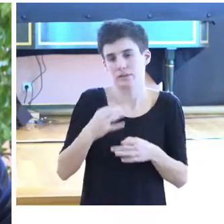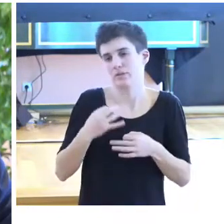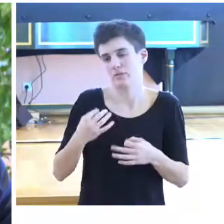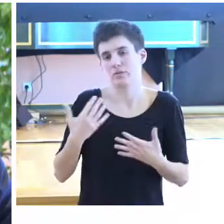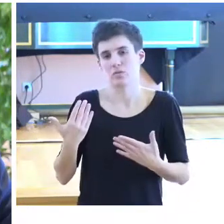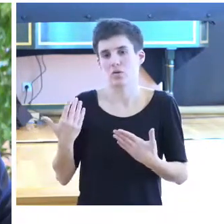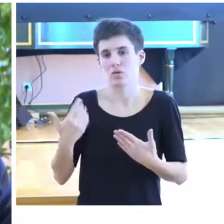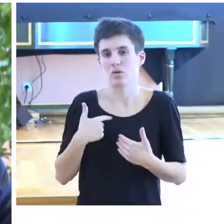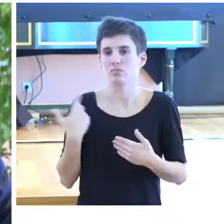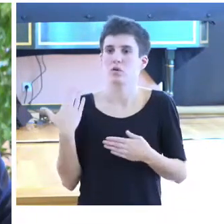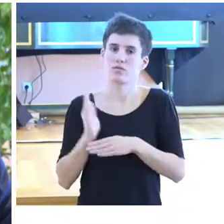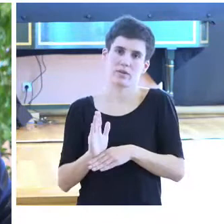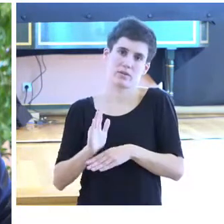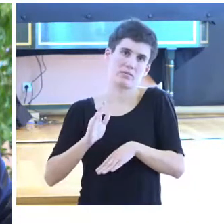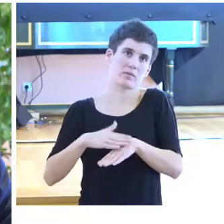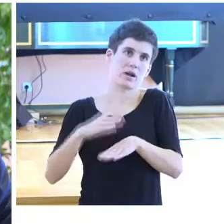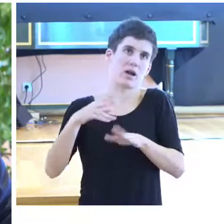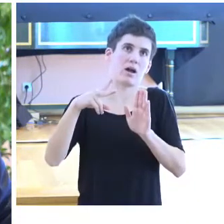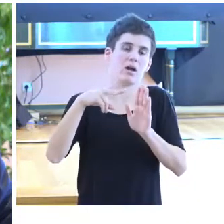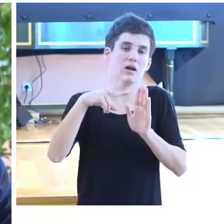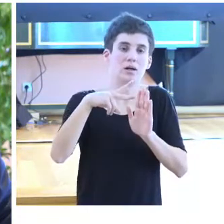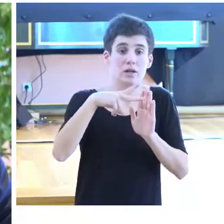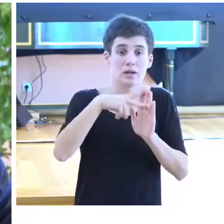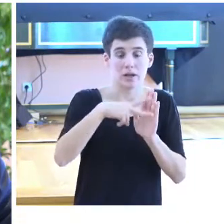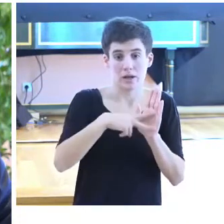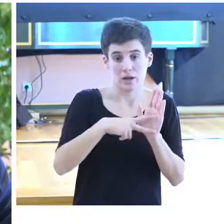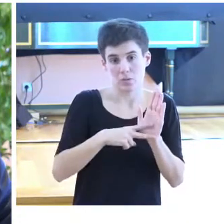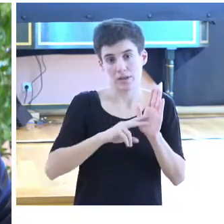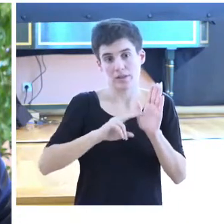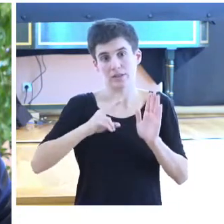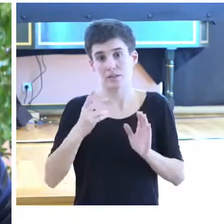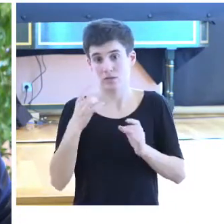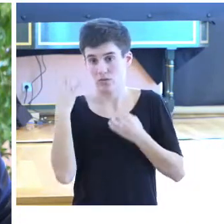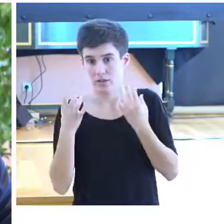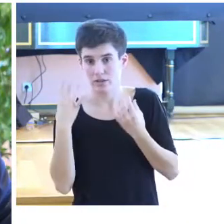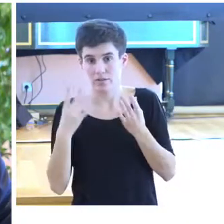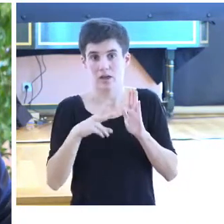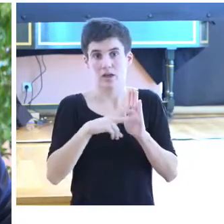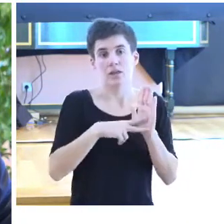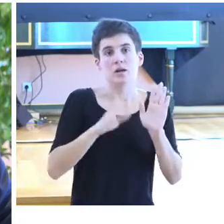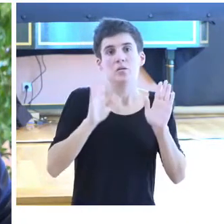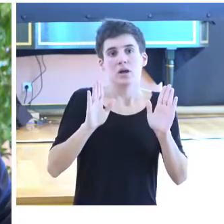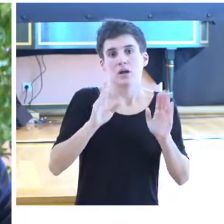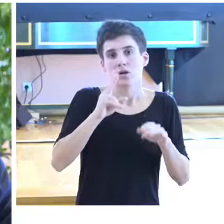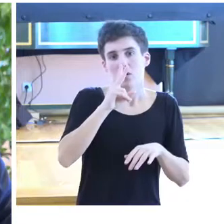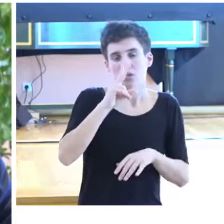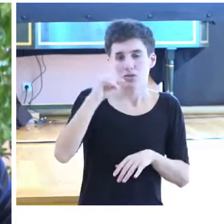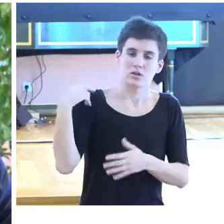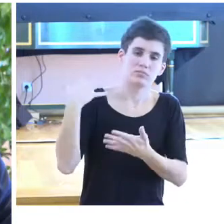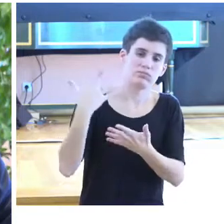reglamentar la segunda actividad, pero han sido dos años de